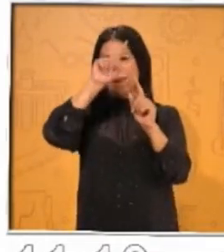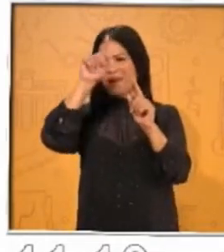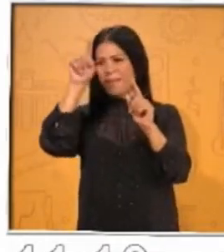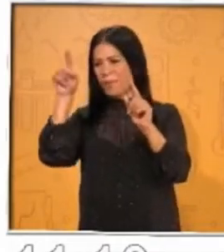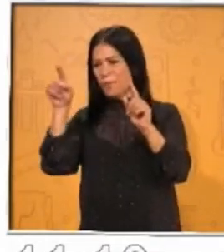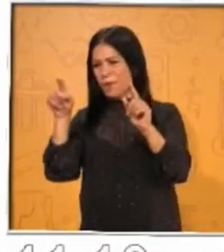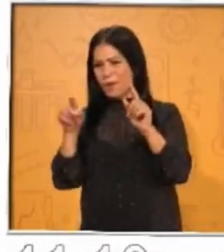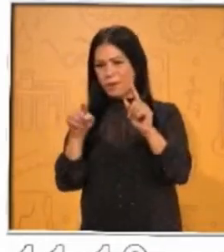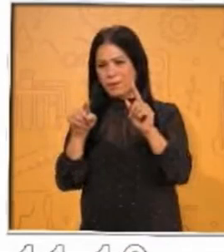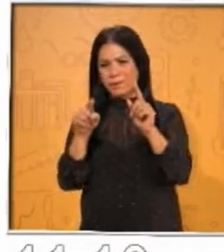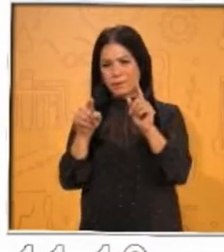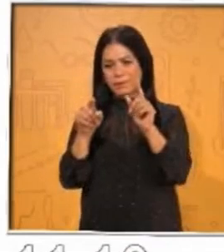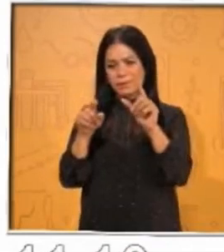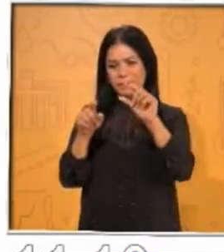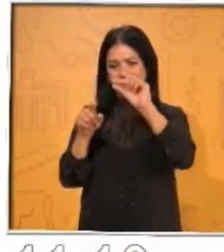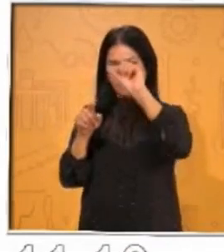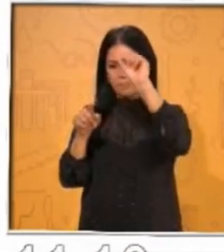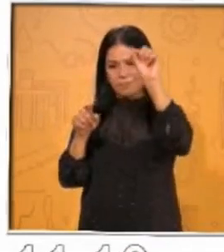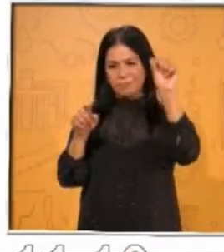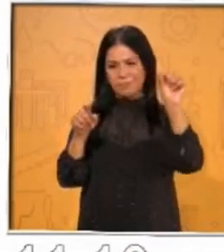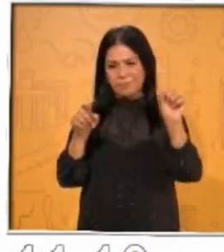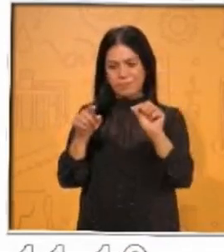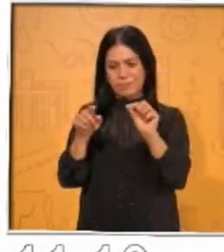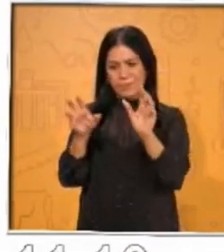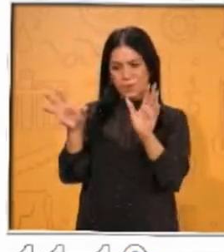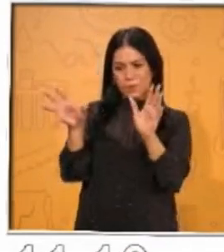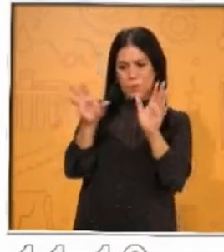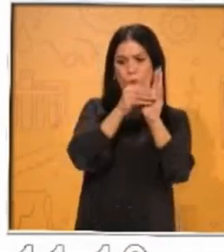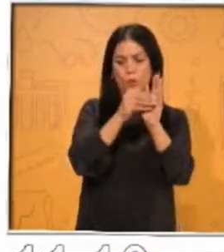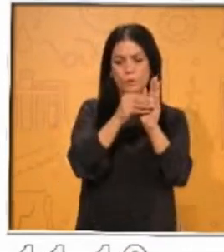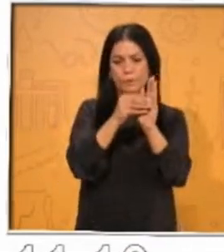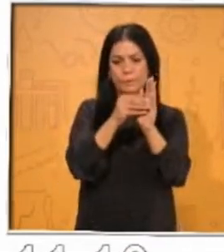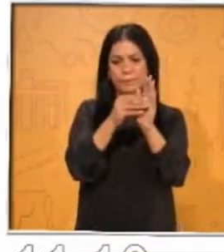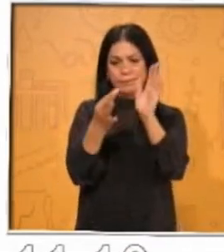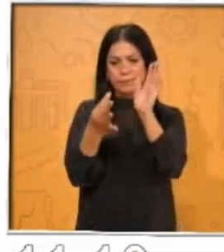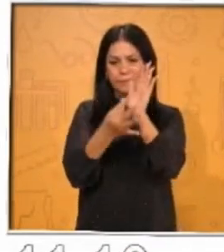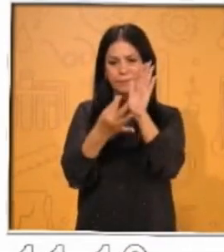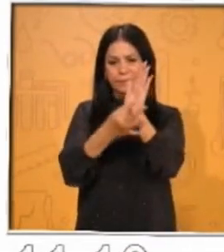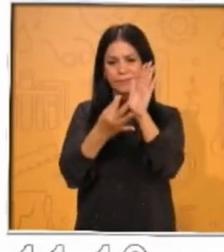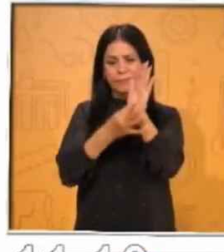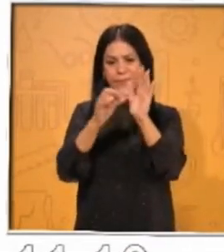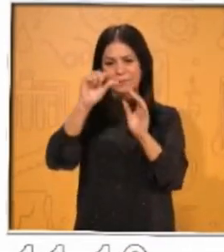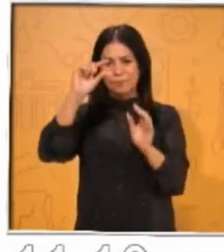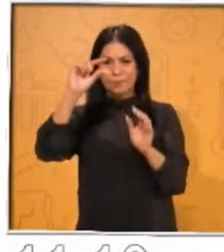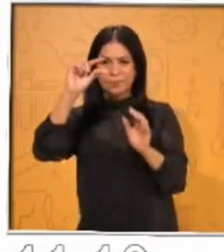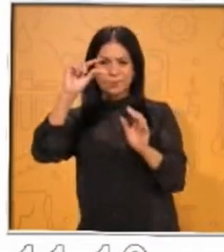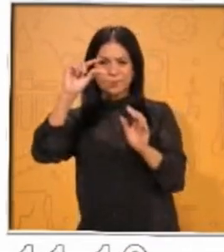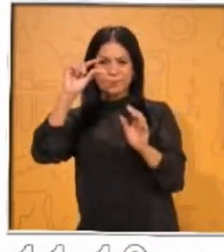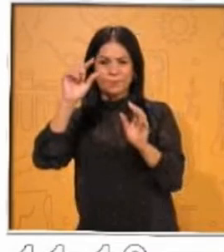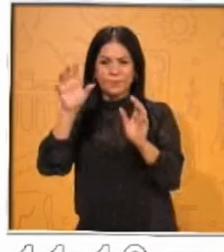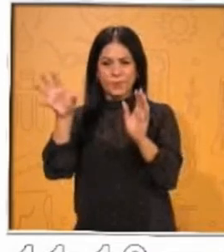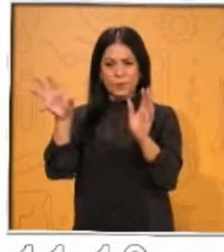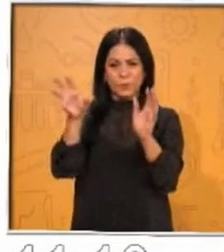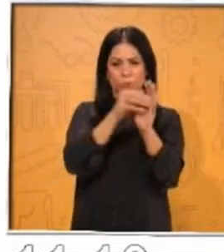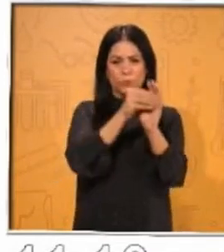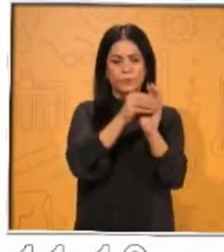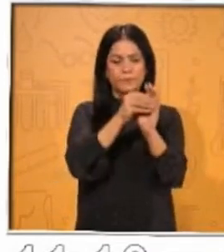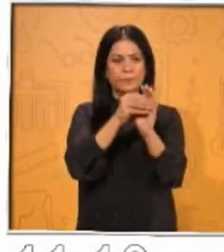pequeños clavos que son metálicos. Y esto es lo que hace el efecto del magnetismo.